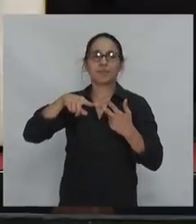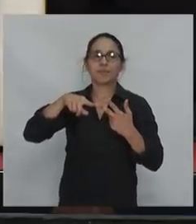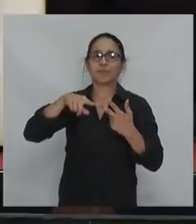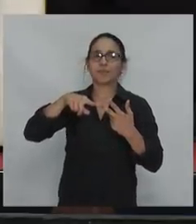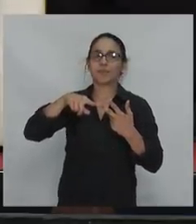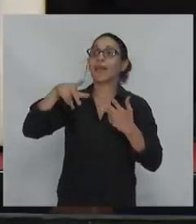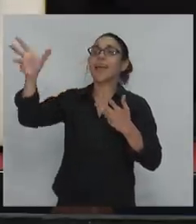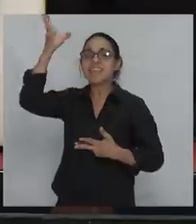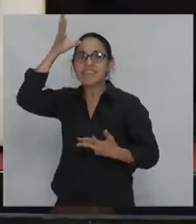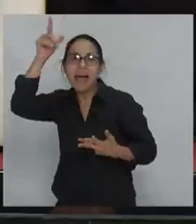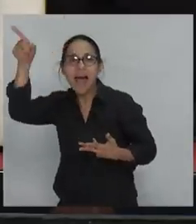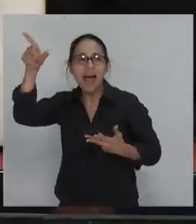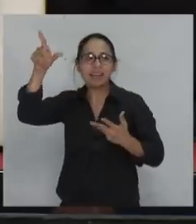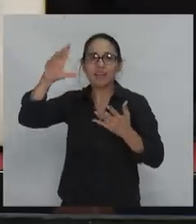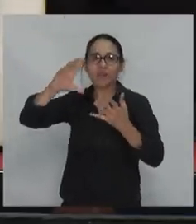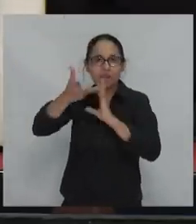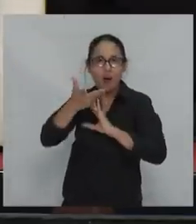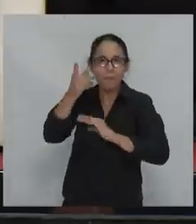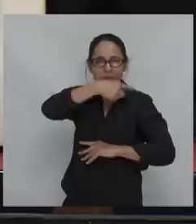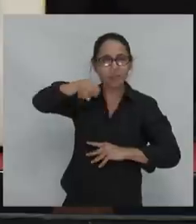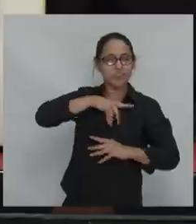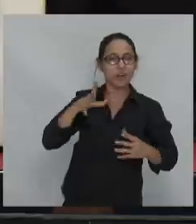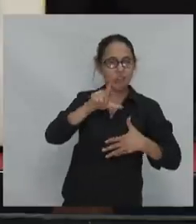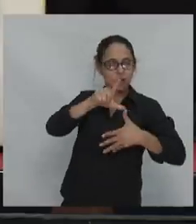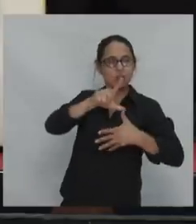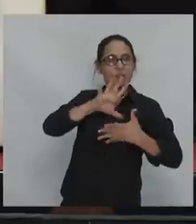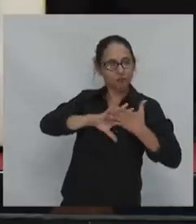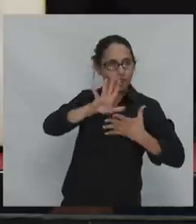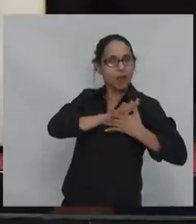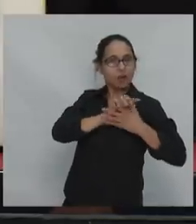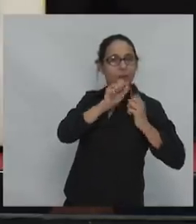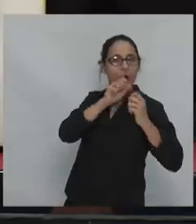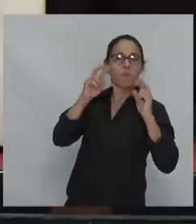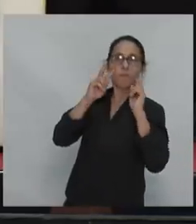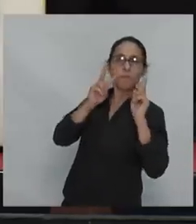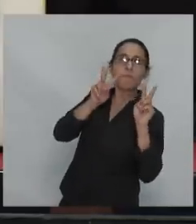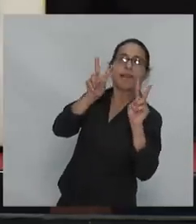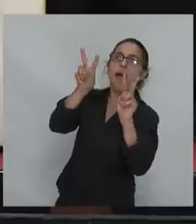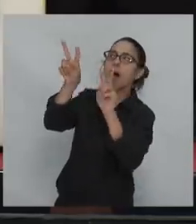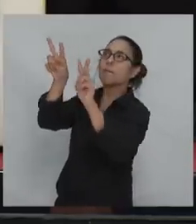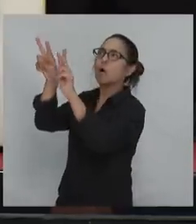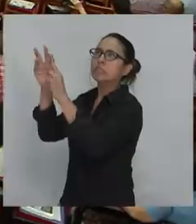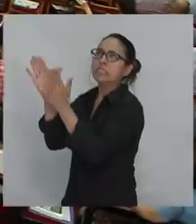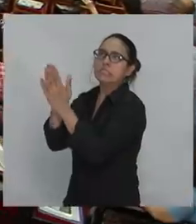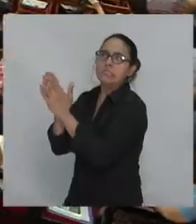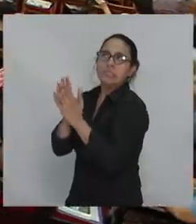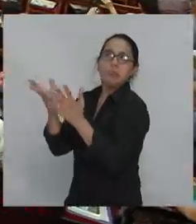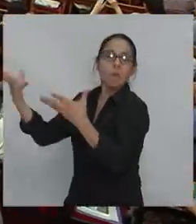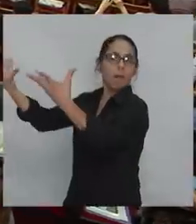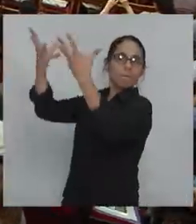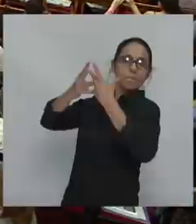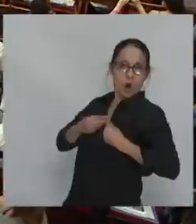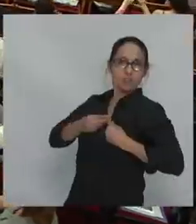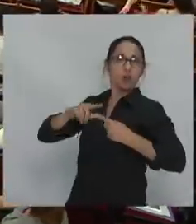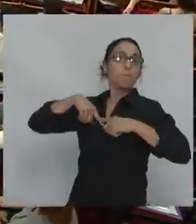miramos a Italia, miramos a todas partes del mundo con la esperanza de que no nos dejen solos, de que la siguiente oleada